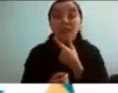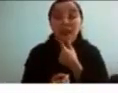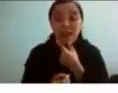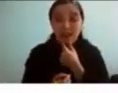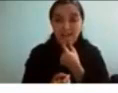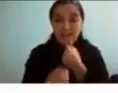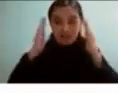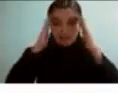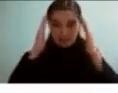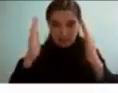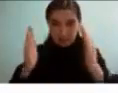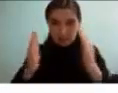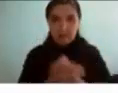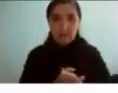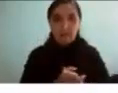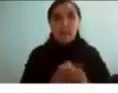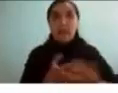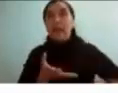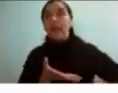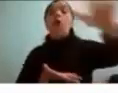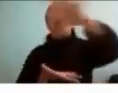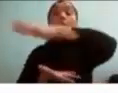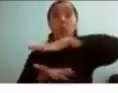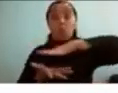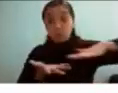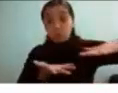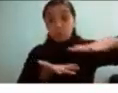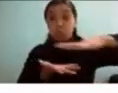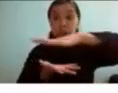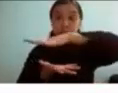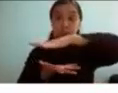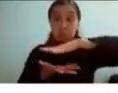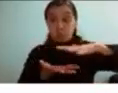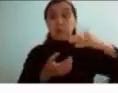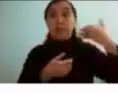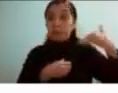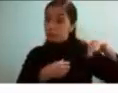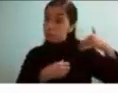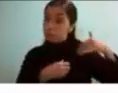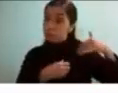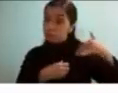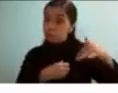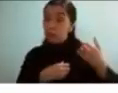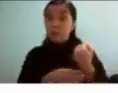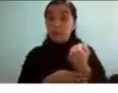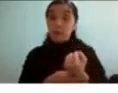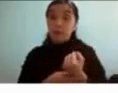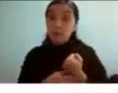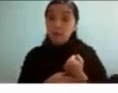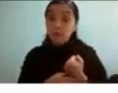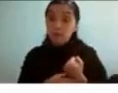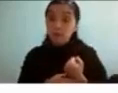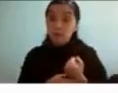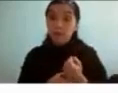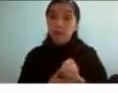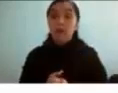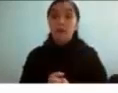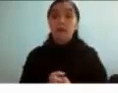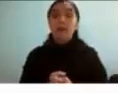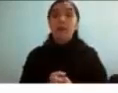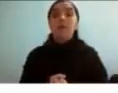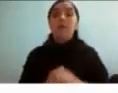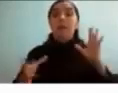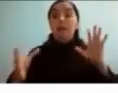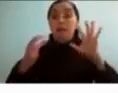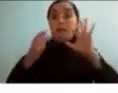en tercer lugar el contexto importa el déficit atencional es súper útil a mí me sirve mucho para hacer clases para hacer analogías para